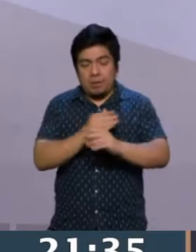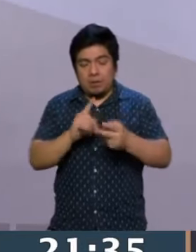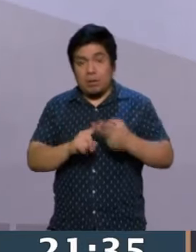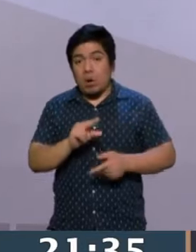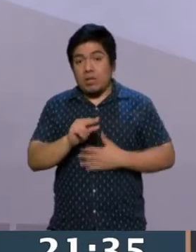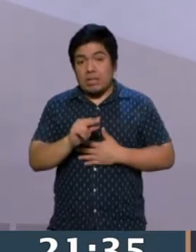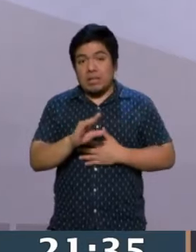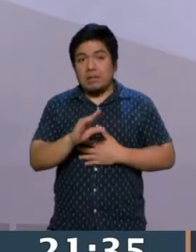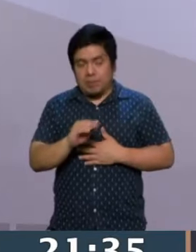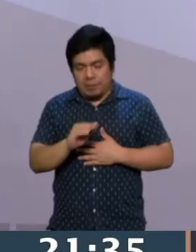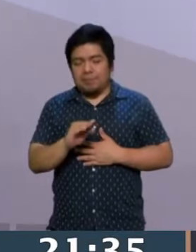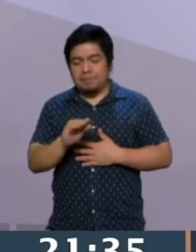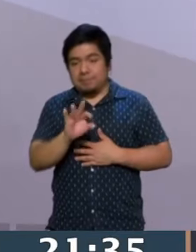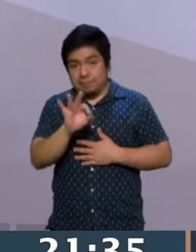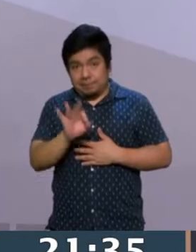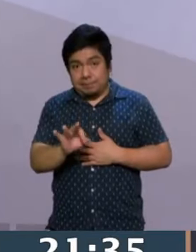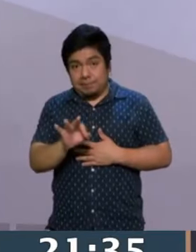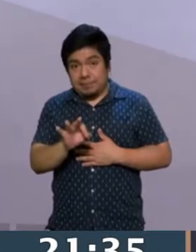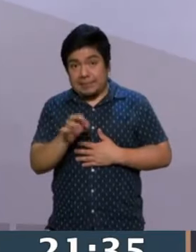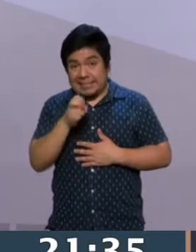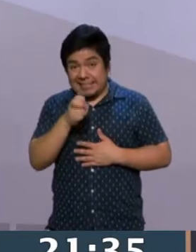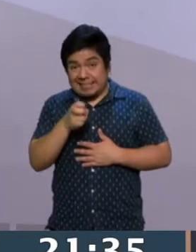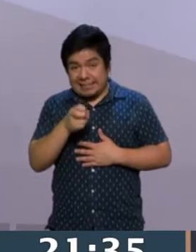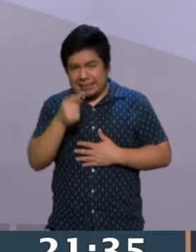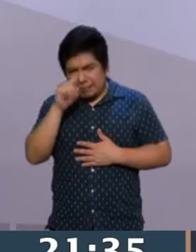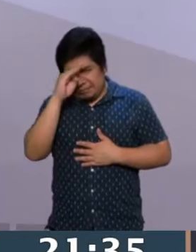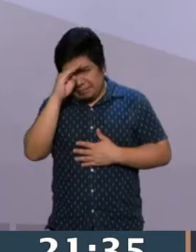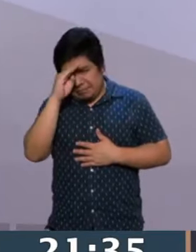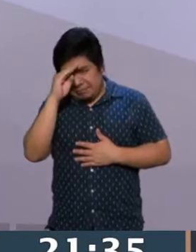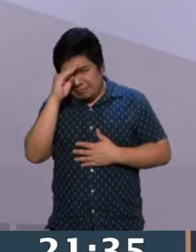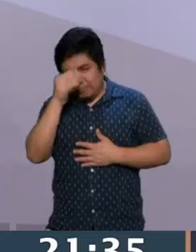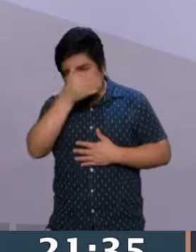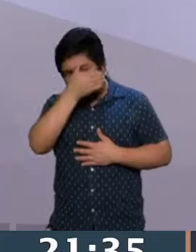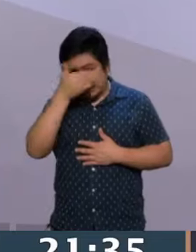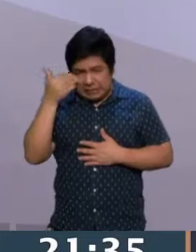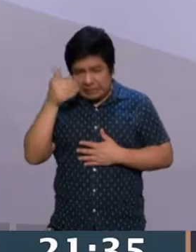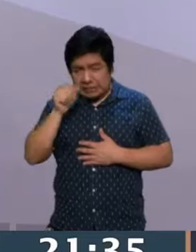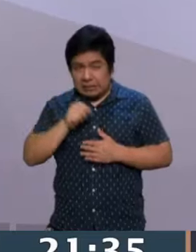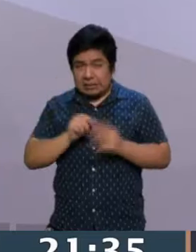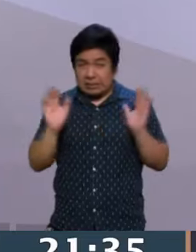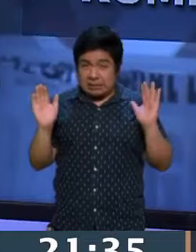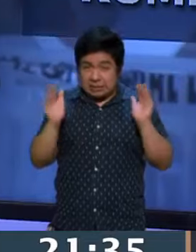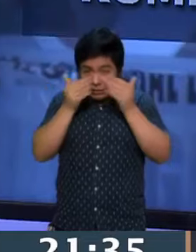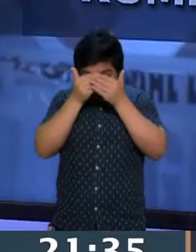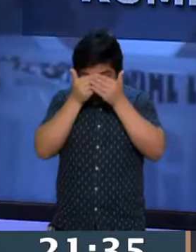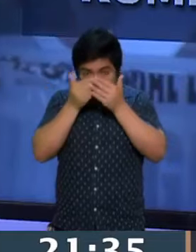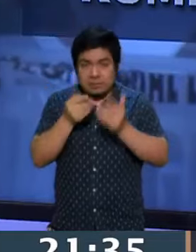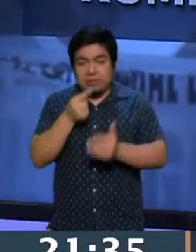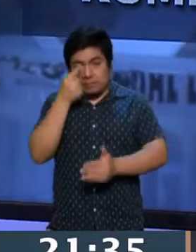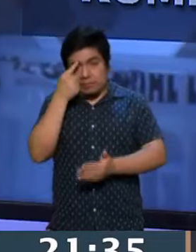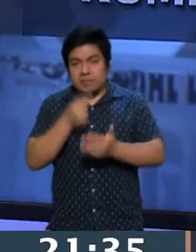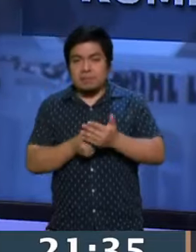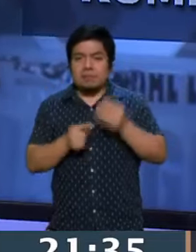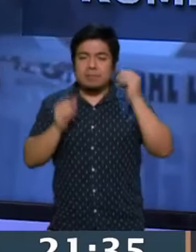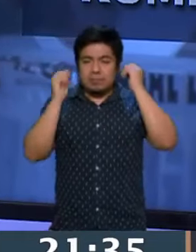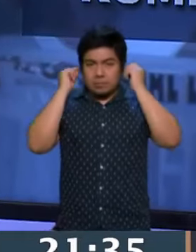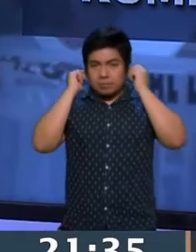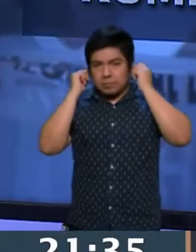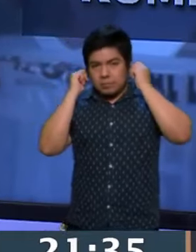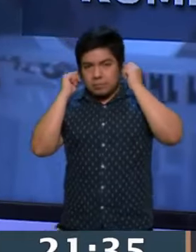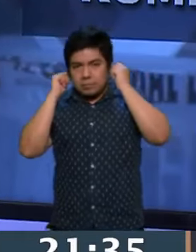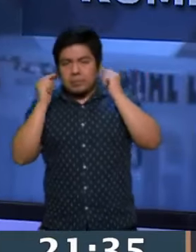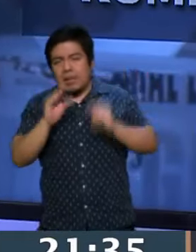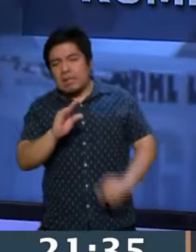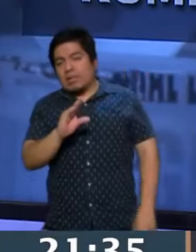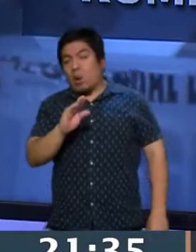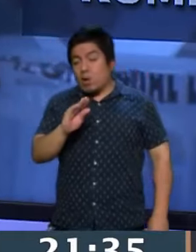% y el 90%. ¿Ahí sí consideras tú que ya hay un sesgo importante? Sí, o sea, creo que cuando tenemos una tasa del